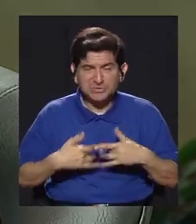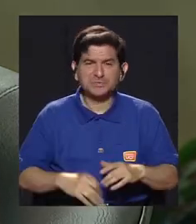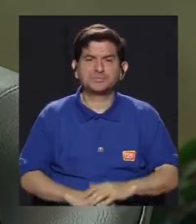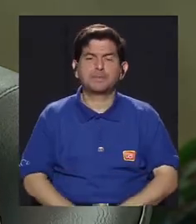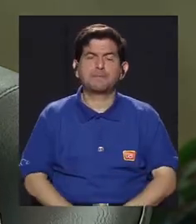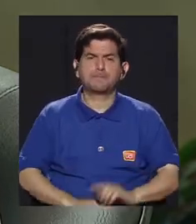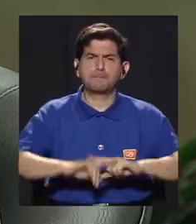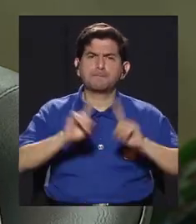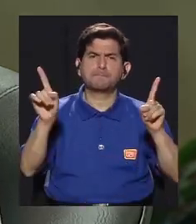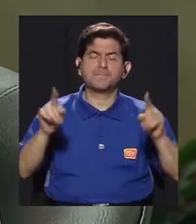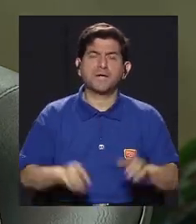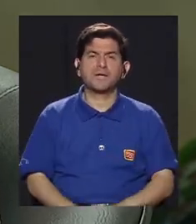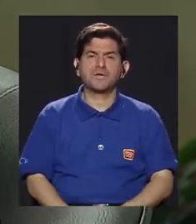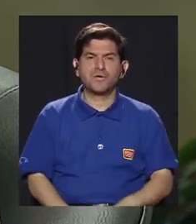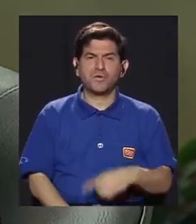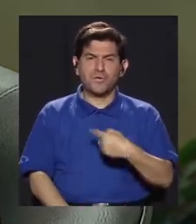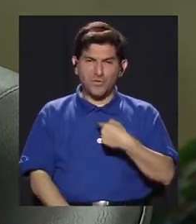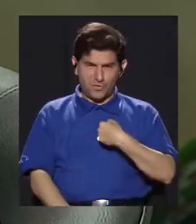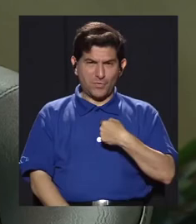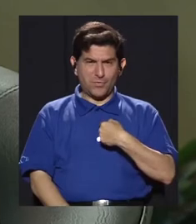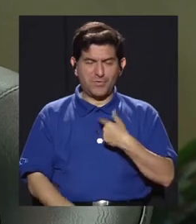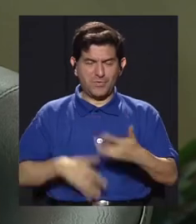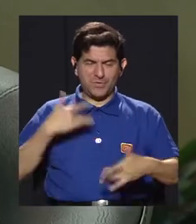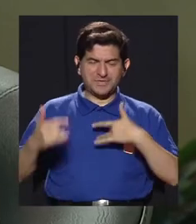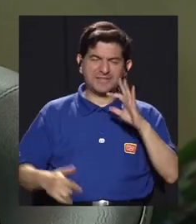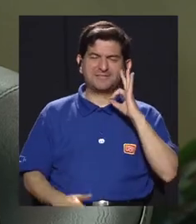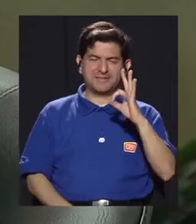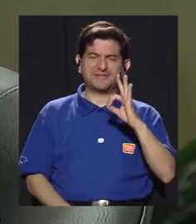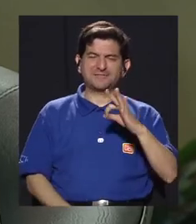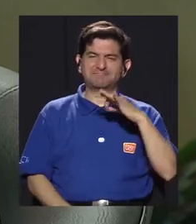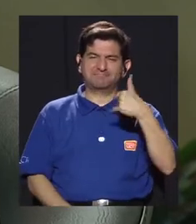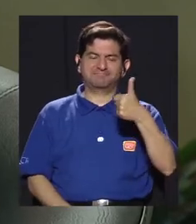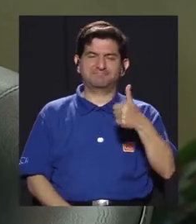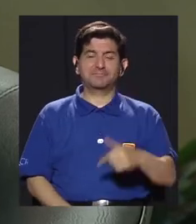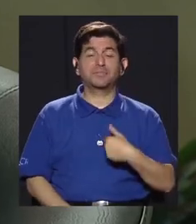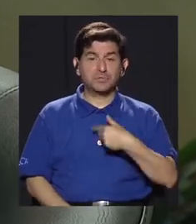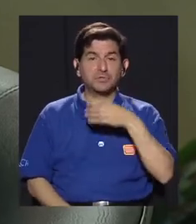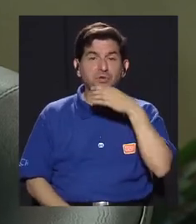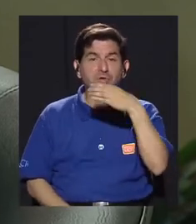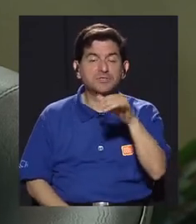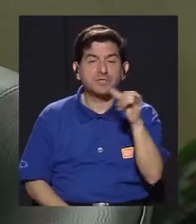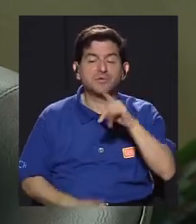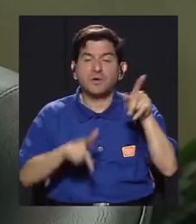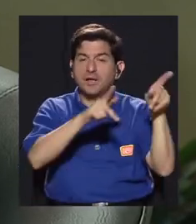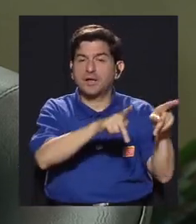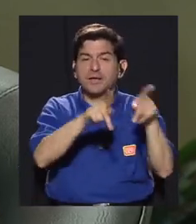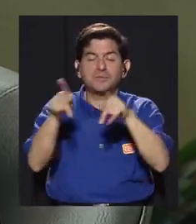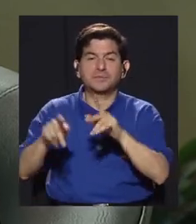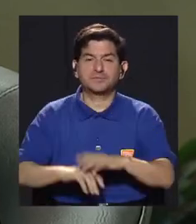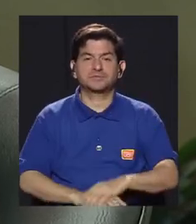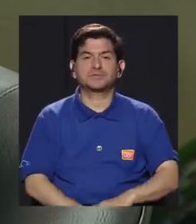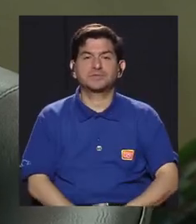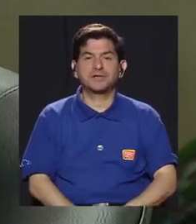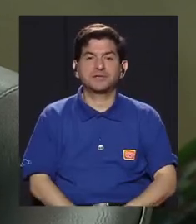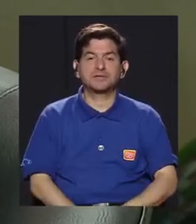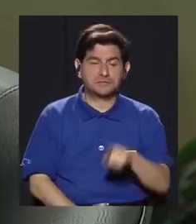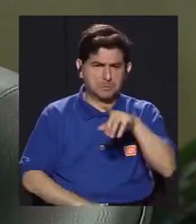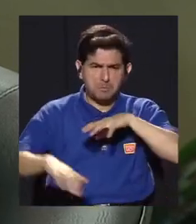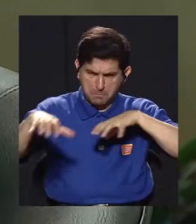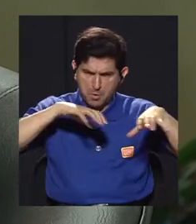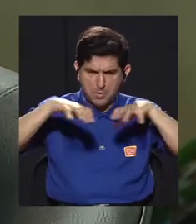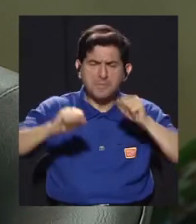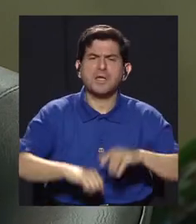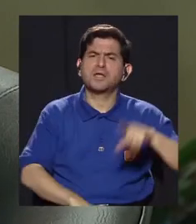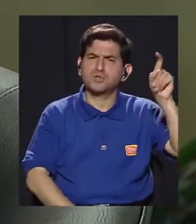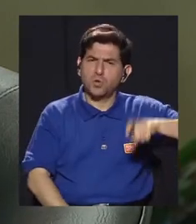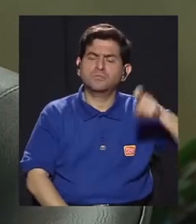no hay como estar bien yo les recomiendo también a las personas que se muevan hay que moverse